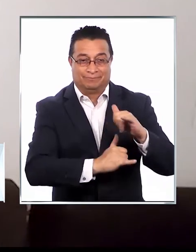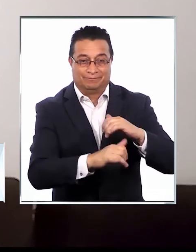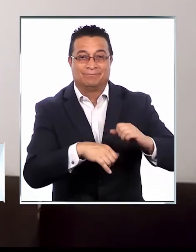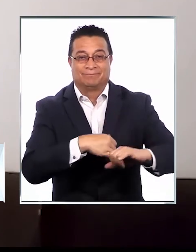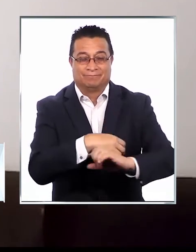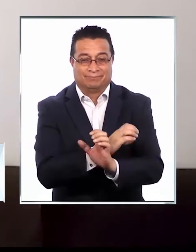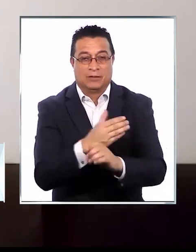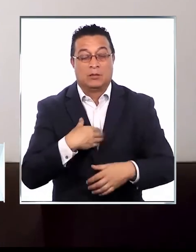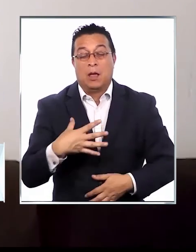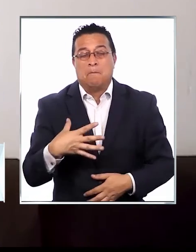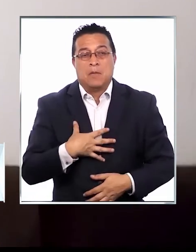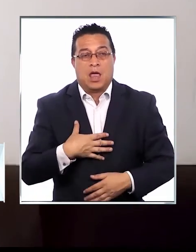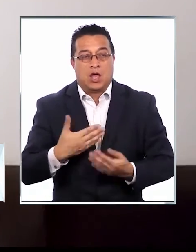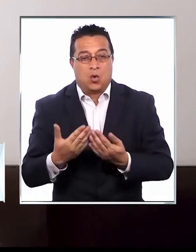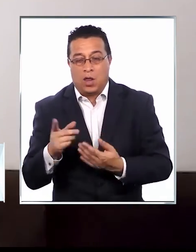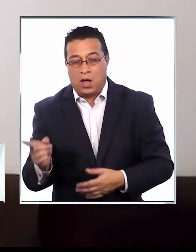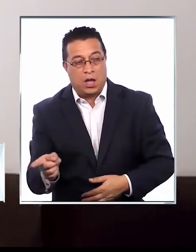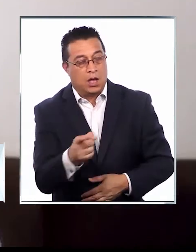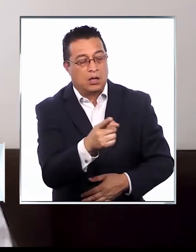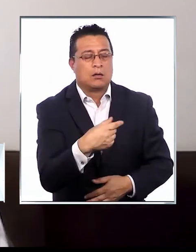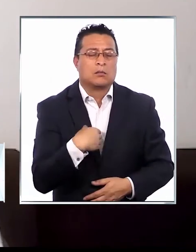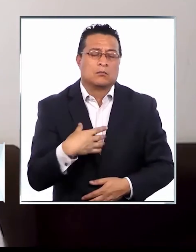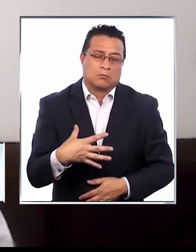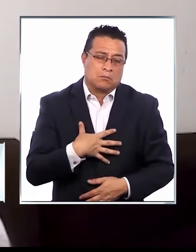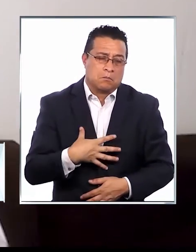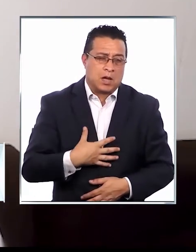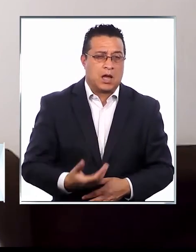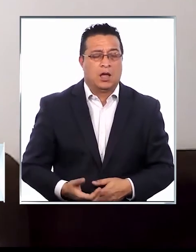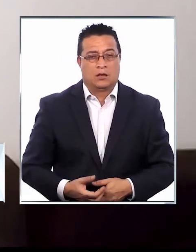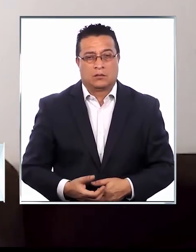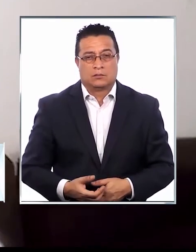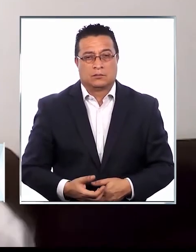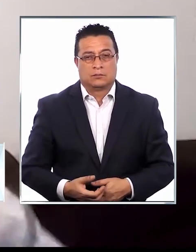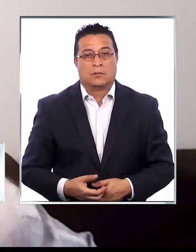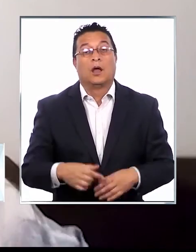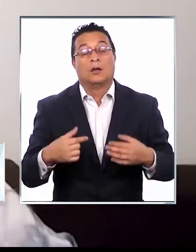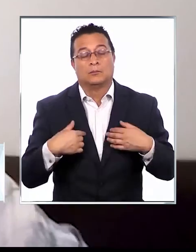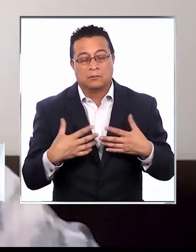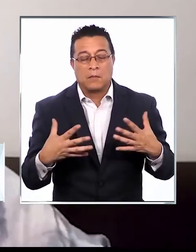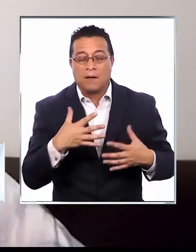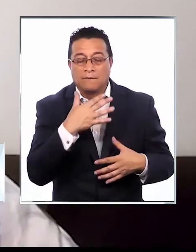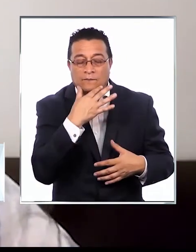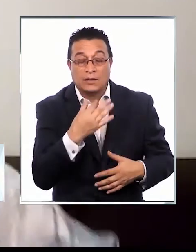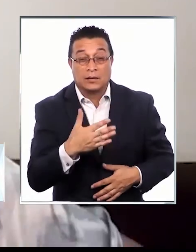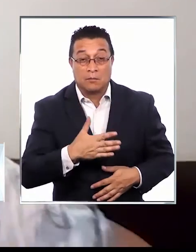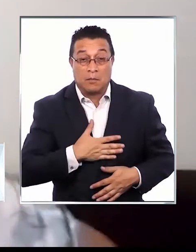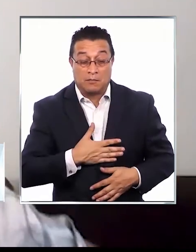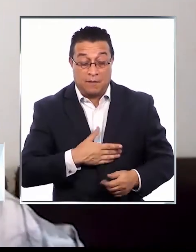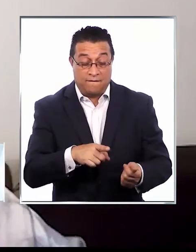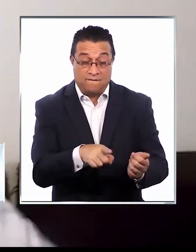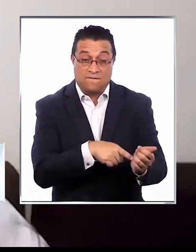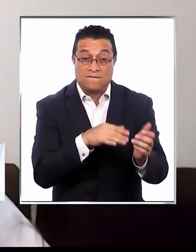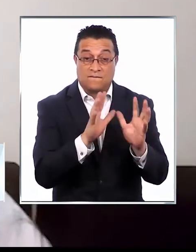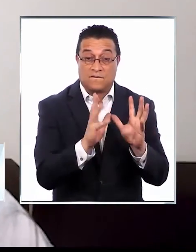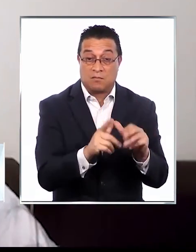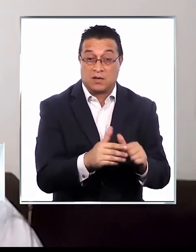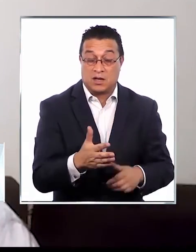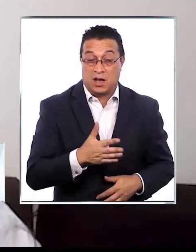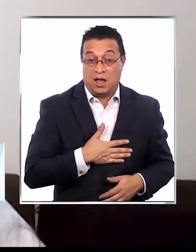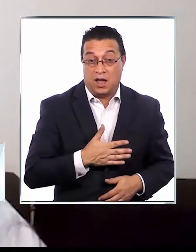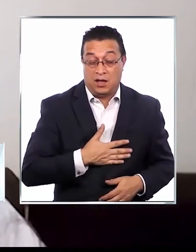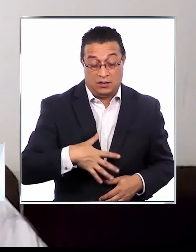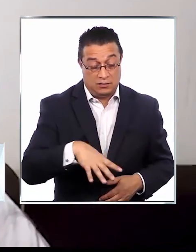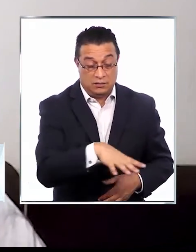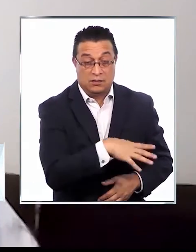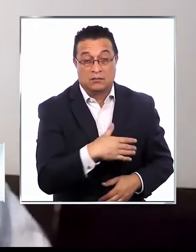me da mucho miedo mandar a mi hijo al colegio y me acomoda mucho como familia porque